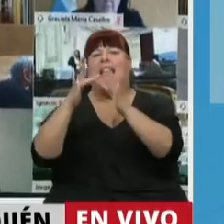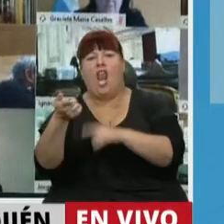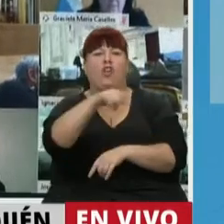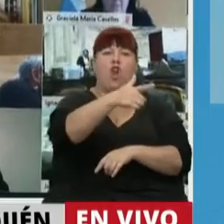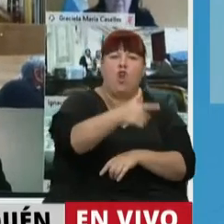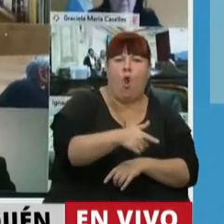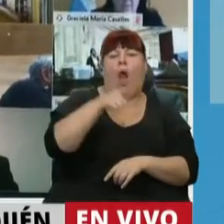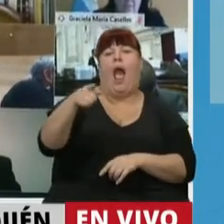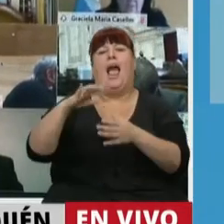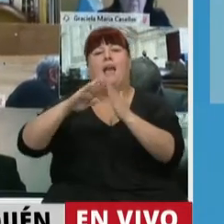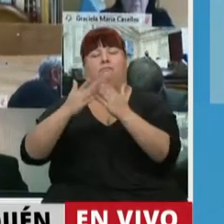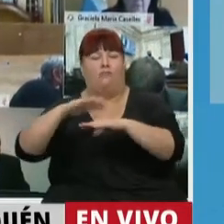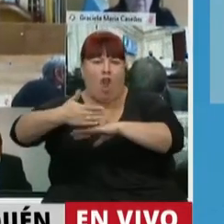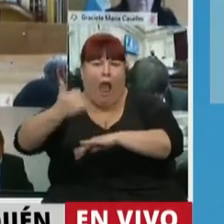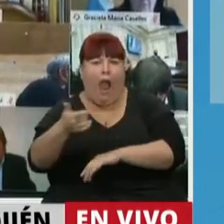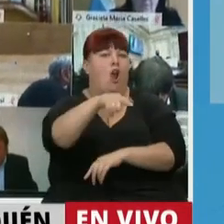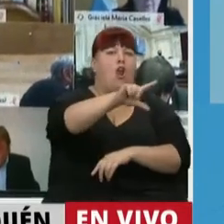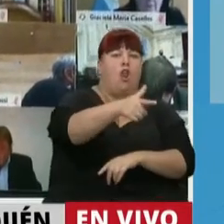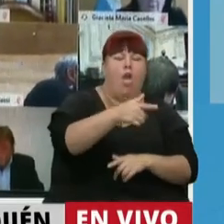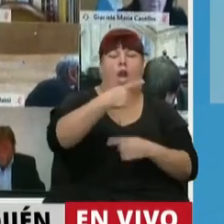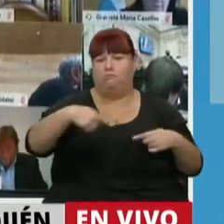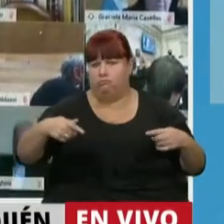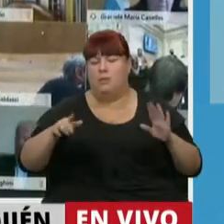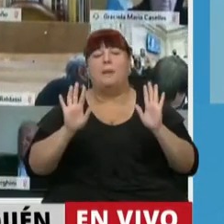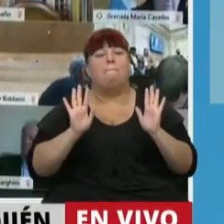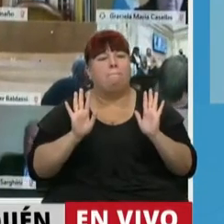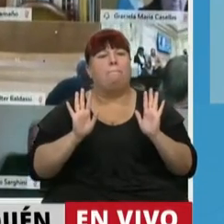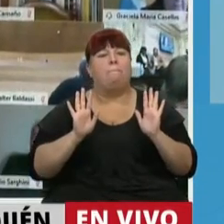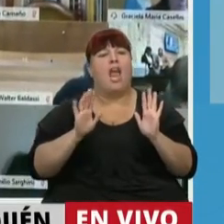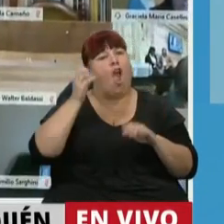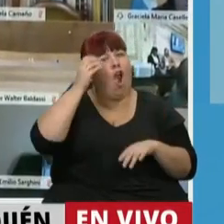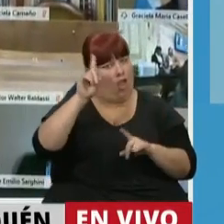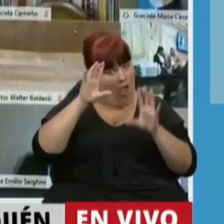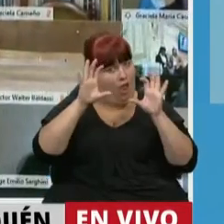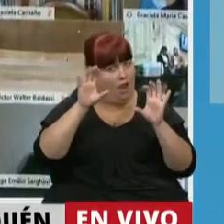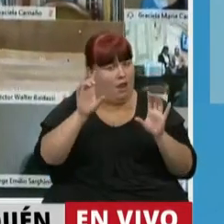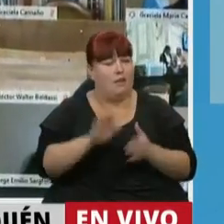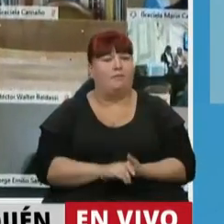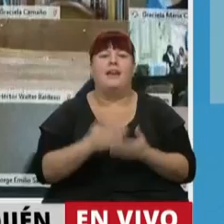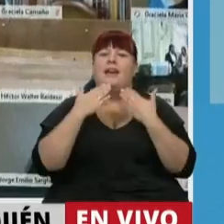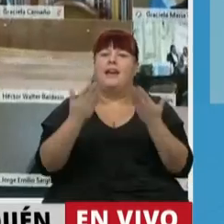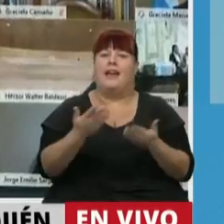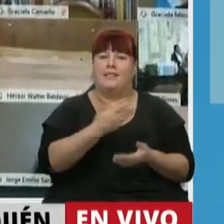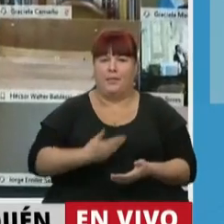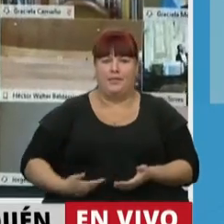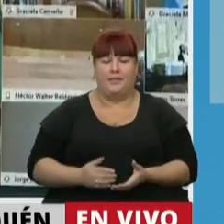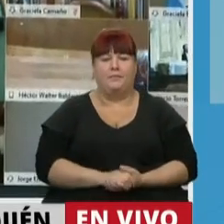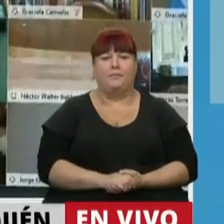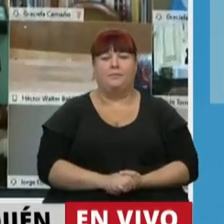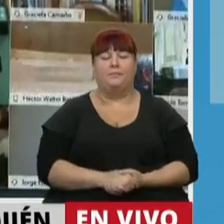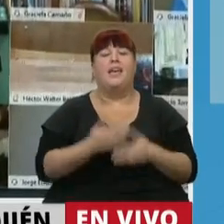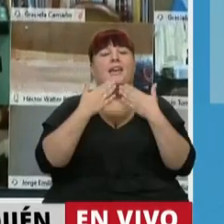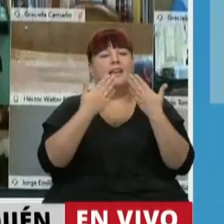quien no, quien tiene dispositivos, quien no, pero no debemos olvidarlo. Gracias, señor Presidente.